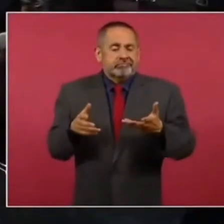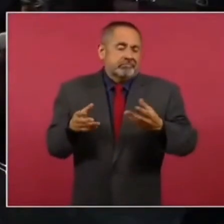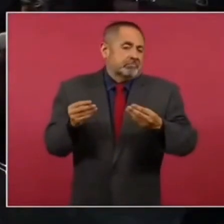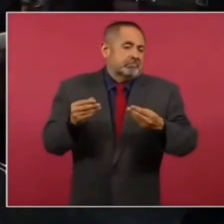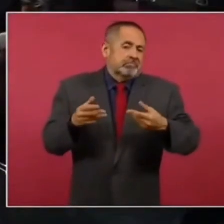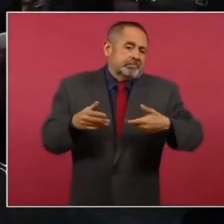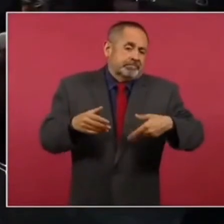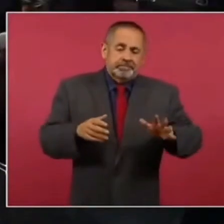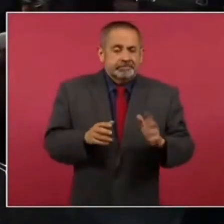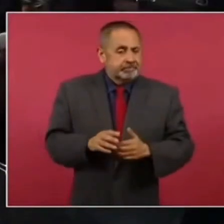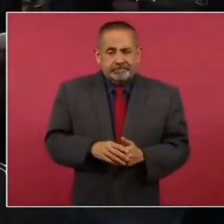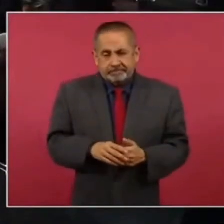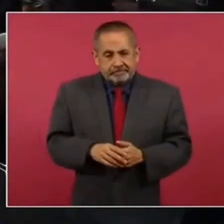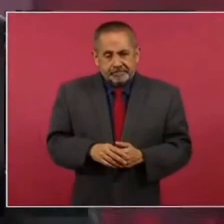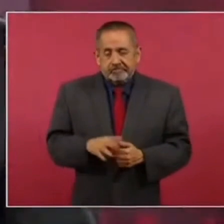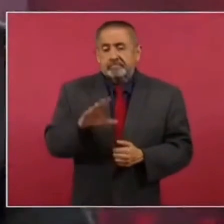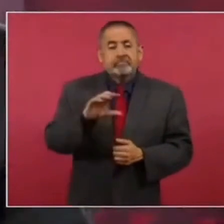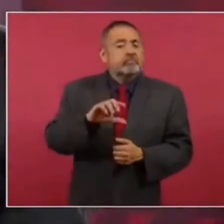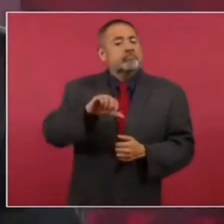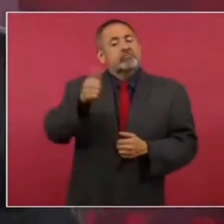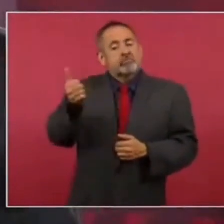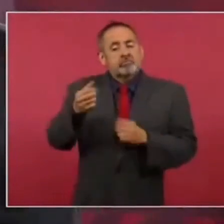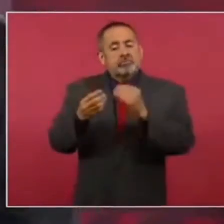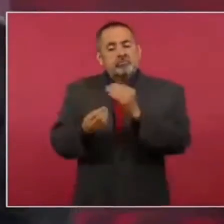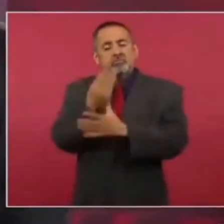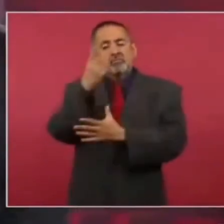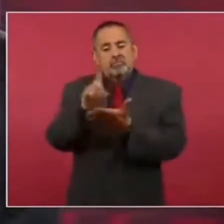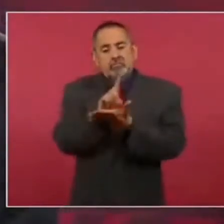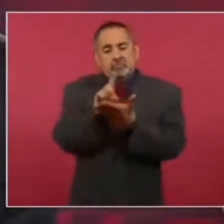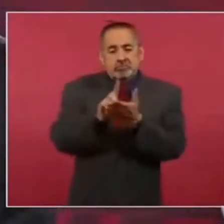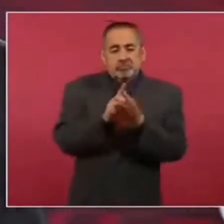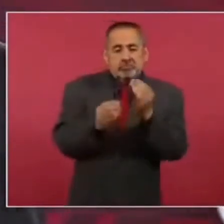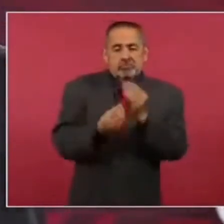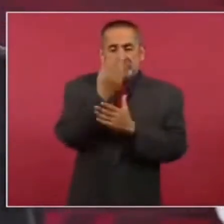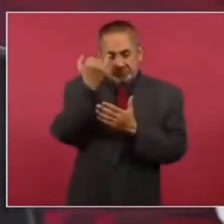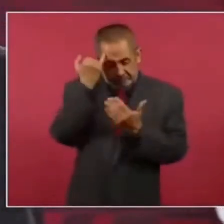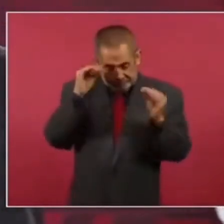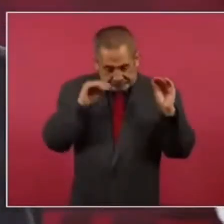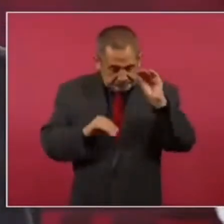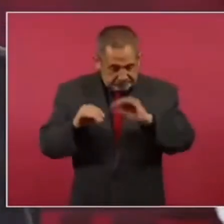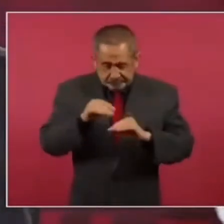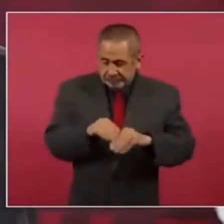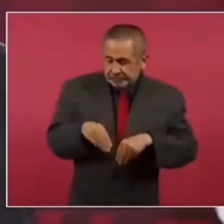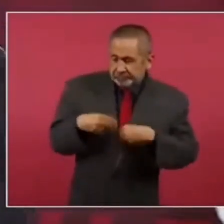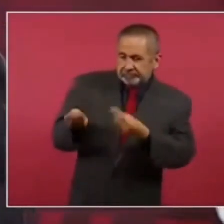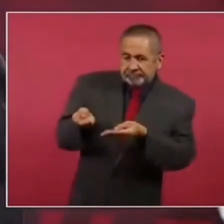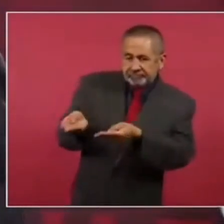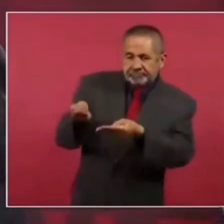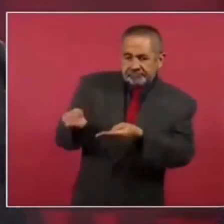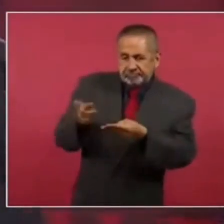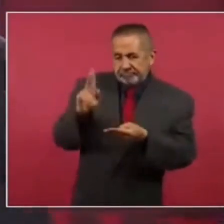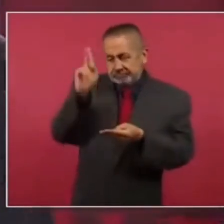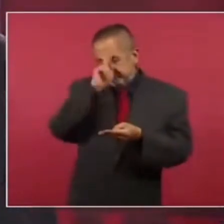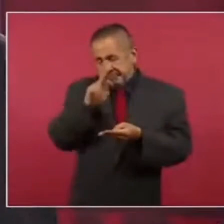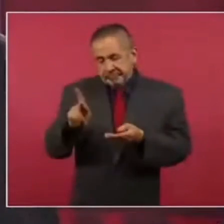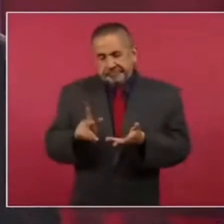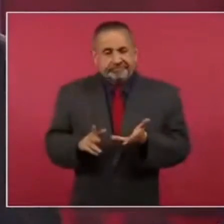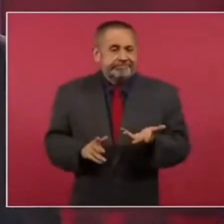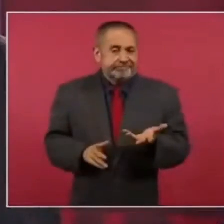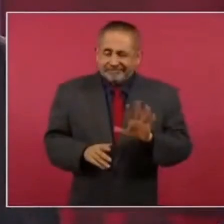pero puede surgir otra droga, igual o peor,